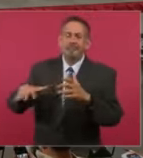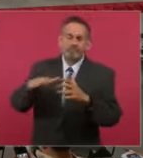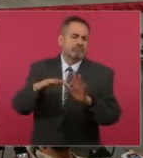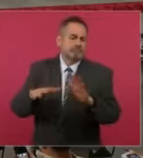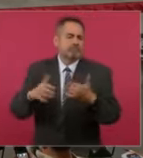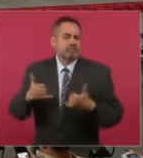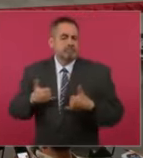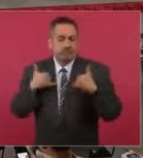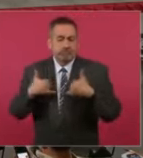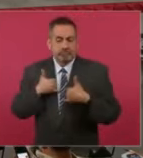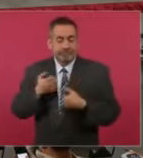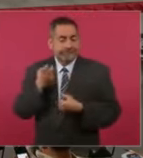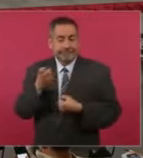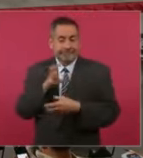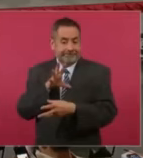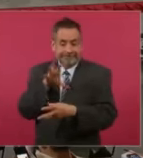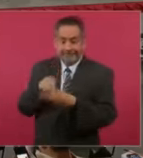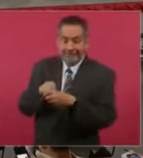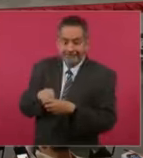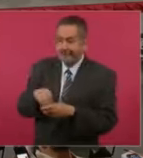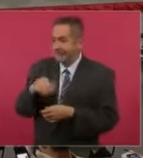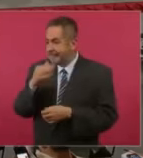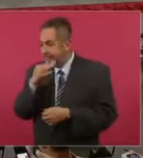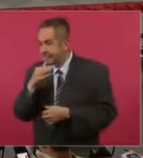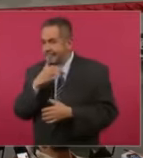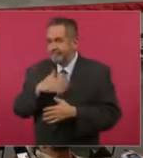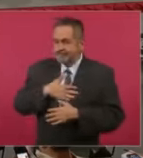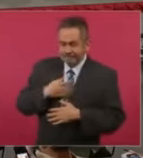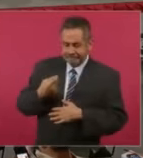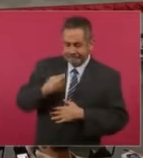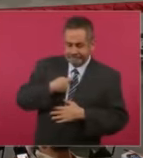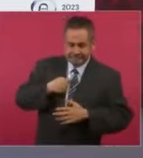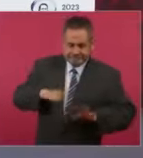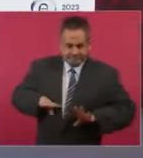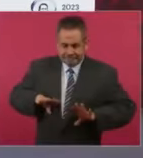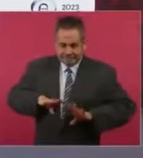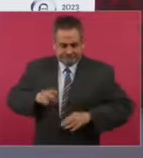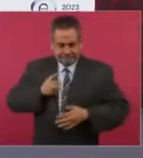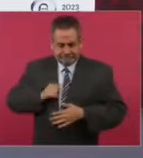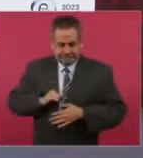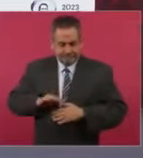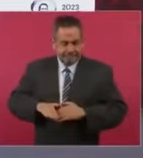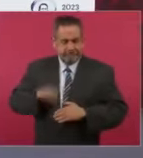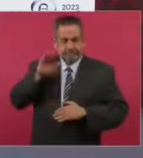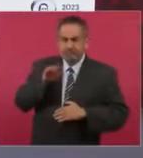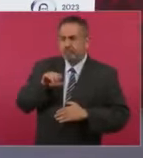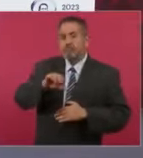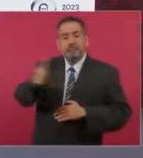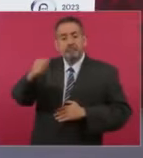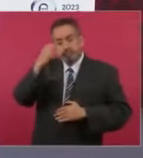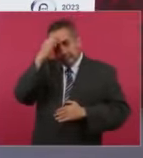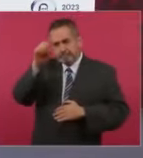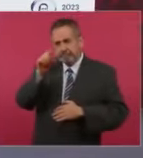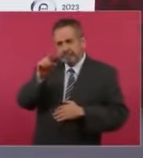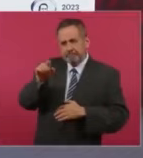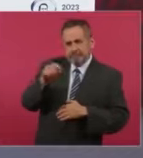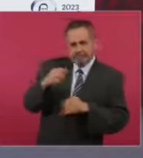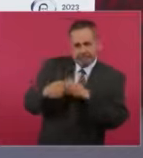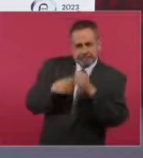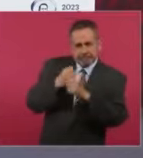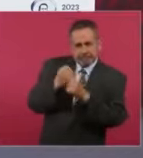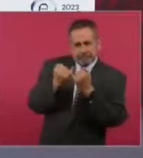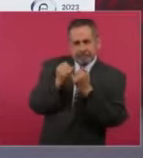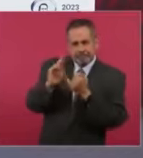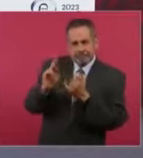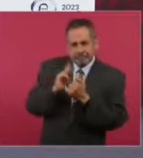juventud es donde va definiendo la personalidad y se vincula con otras personas de edad semejante,